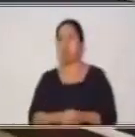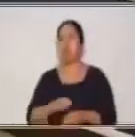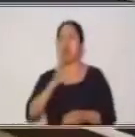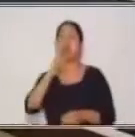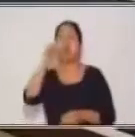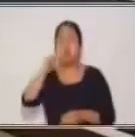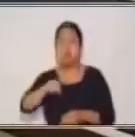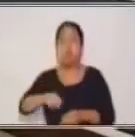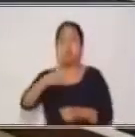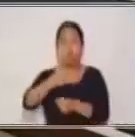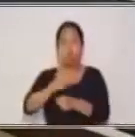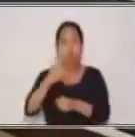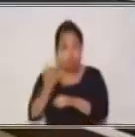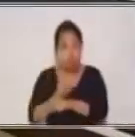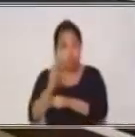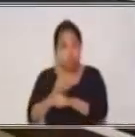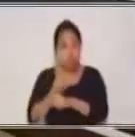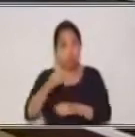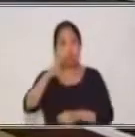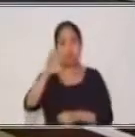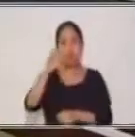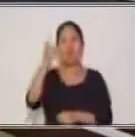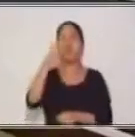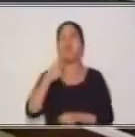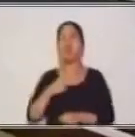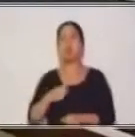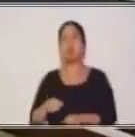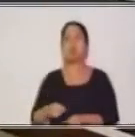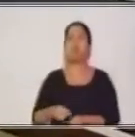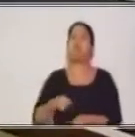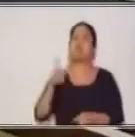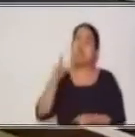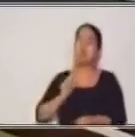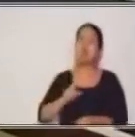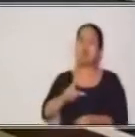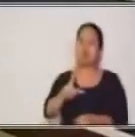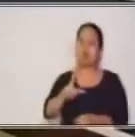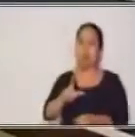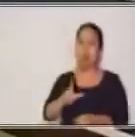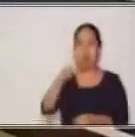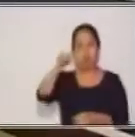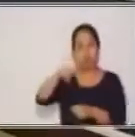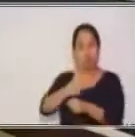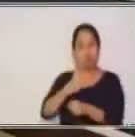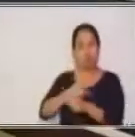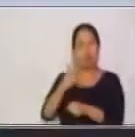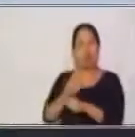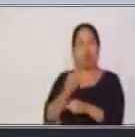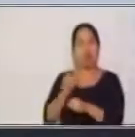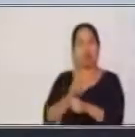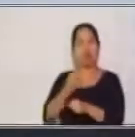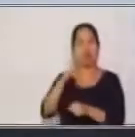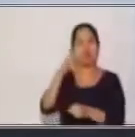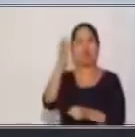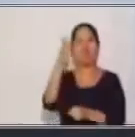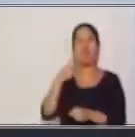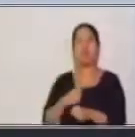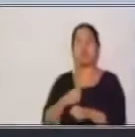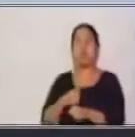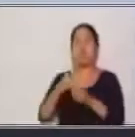predomina el vos. Estamos muy acostumbrados a tratar a las personas de vos. Y esta forma de trato